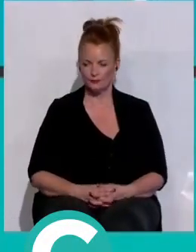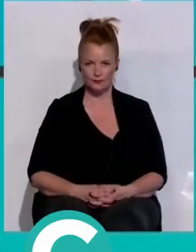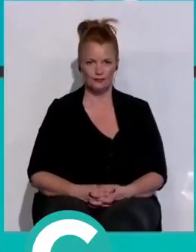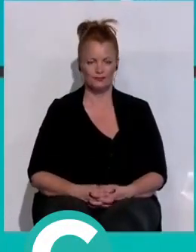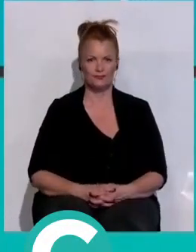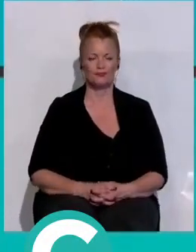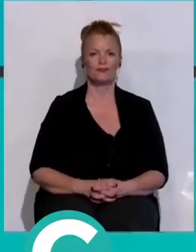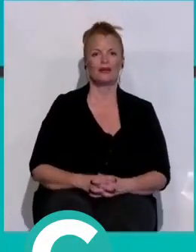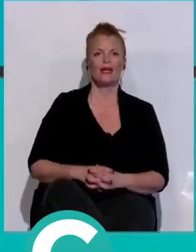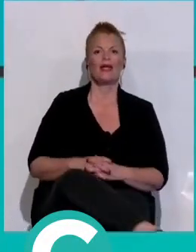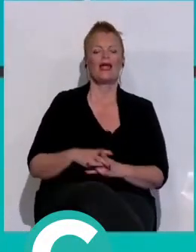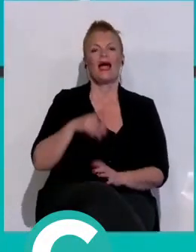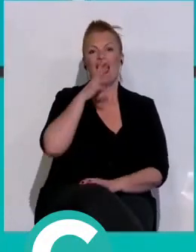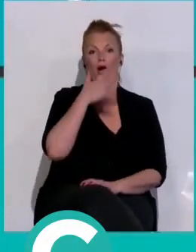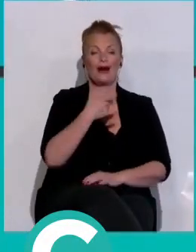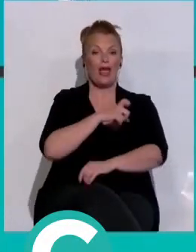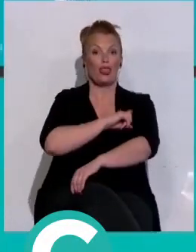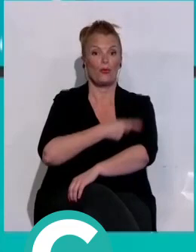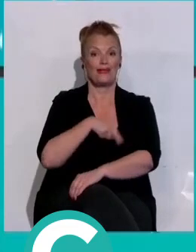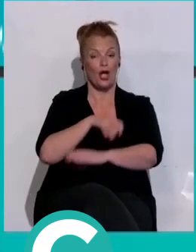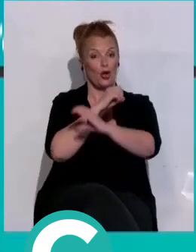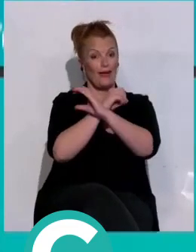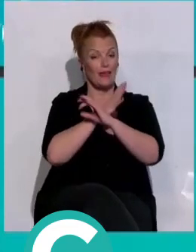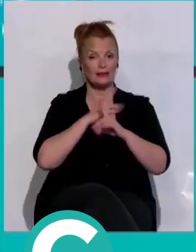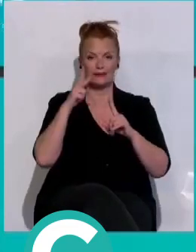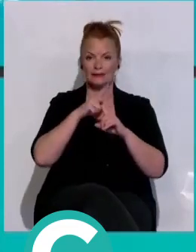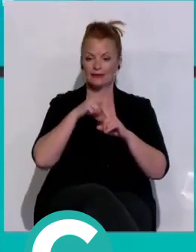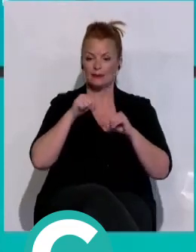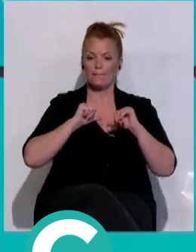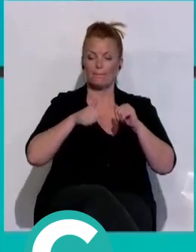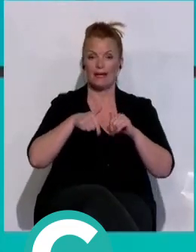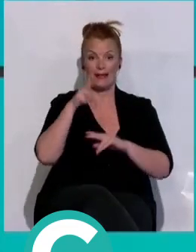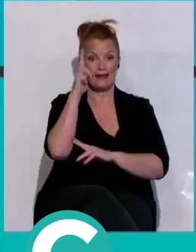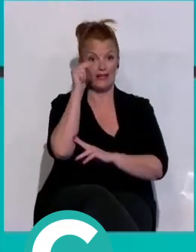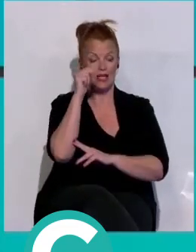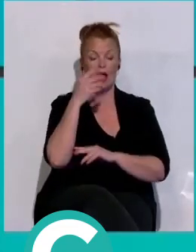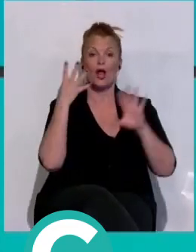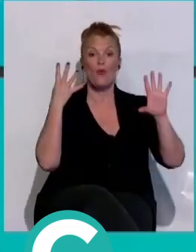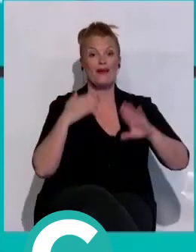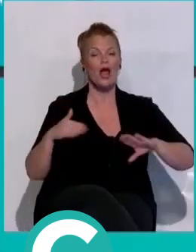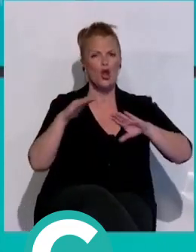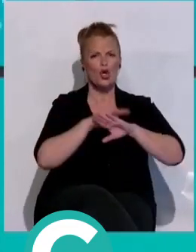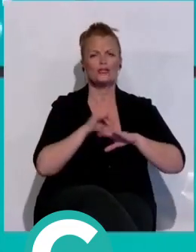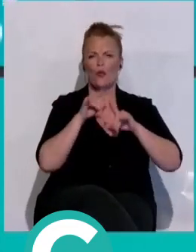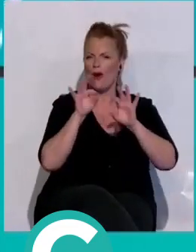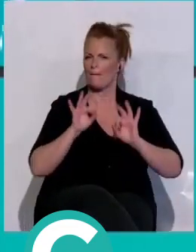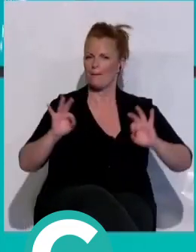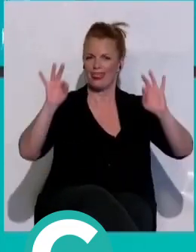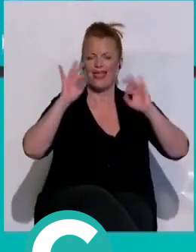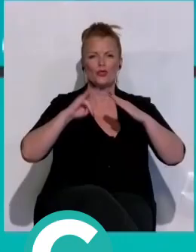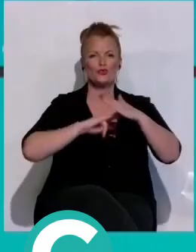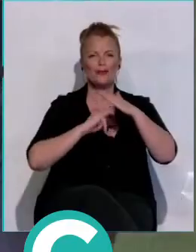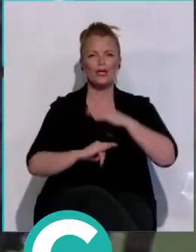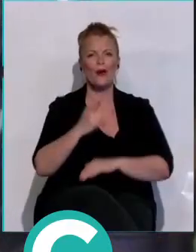Tiempo para el deporte. Esta Casa Onda Cádiz Televisión estrena este viernes a partir de las 9 de la noche un especial submarino amarillo